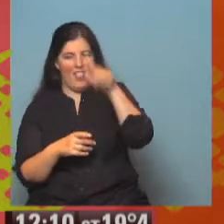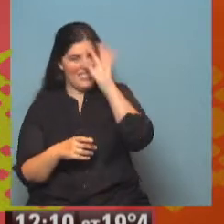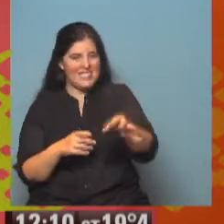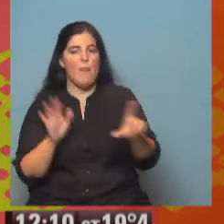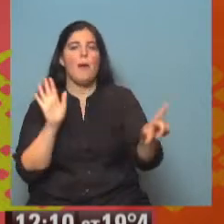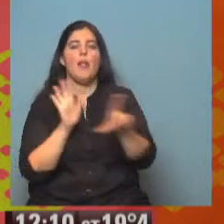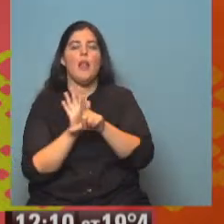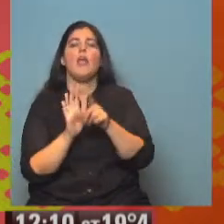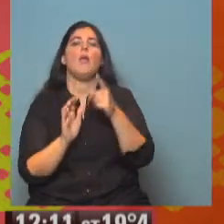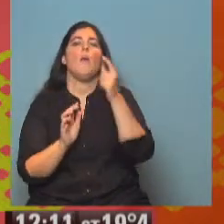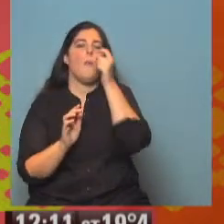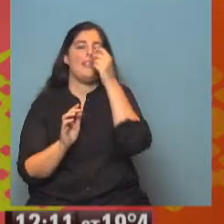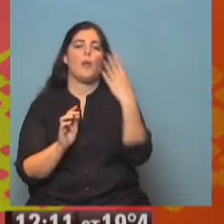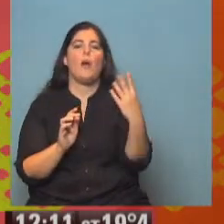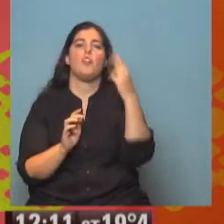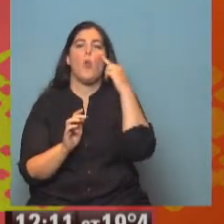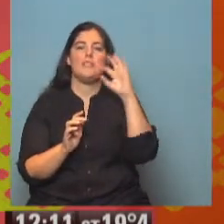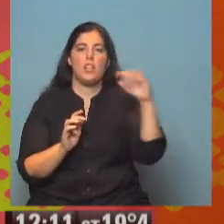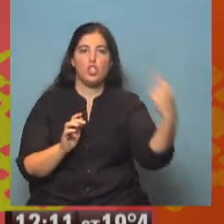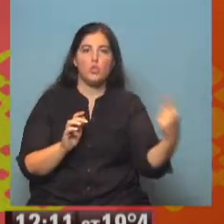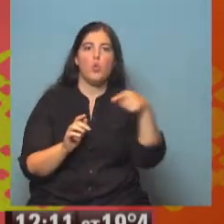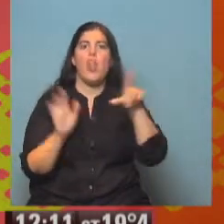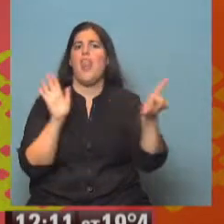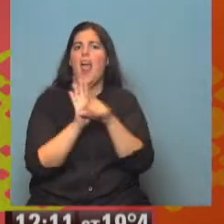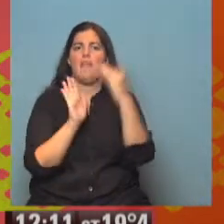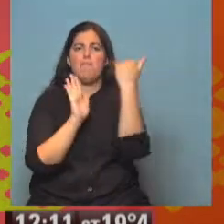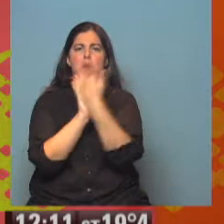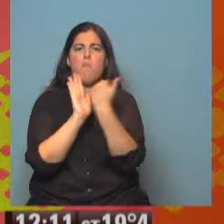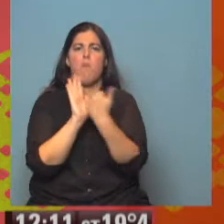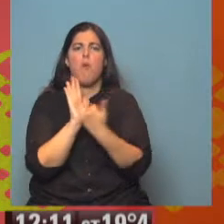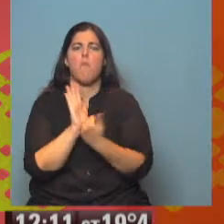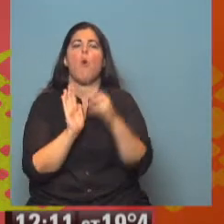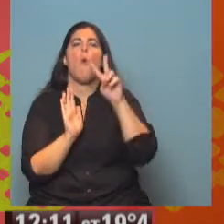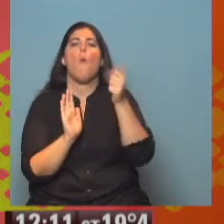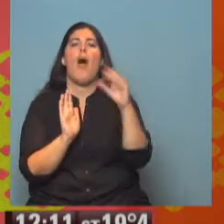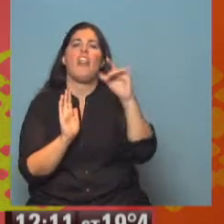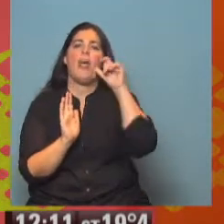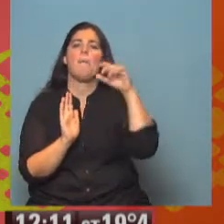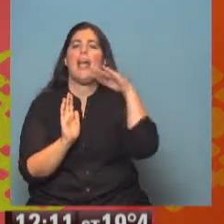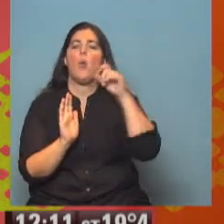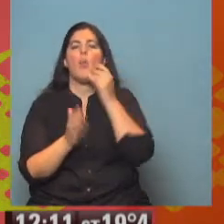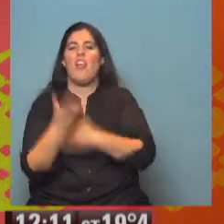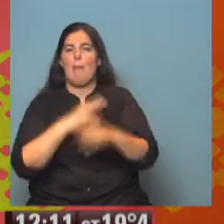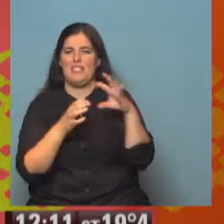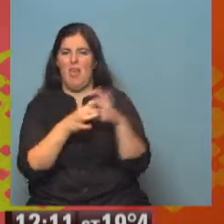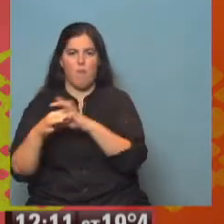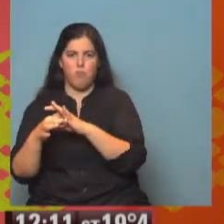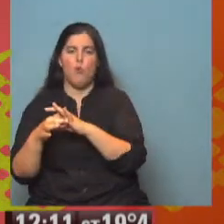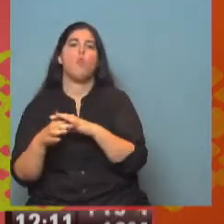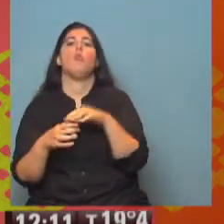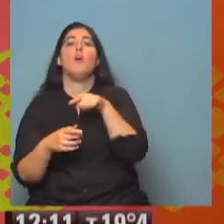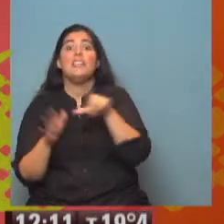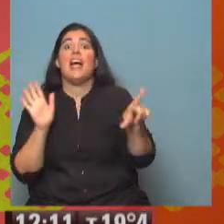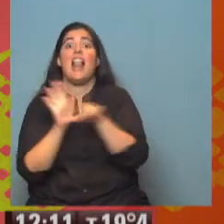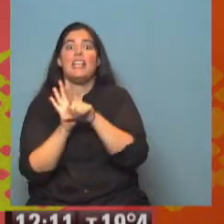24.900 es una de las leyes que contempla todo un bademecum prestacional para la discapacidad y que para que esa